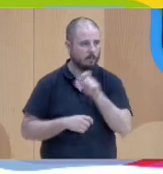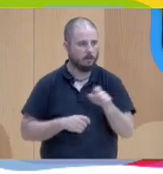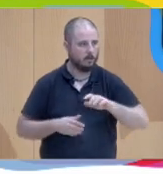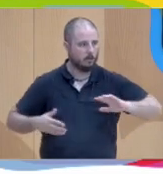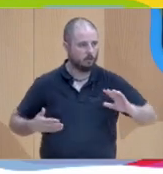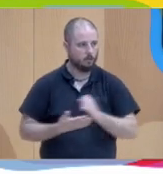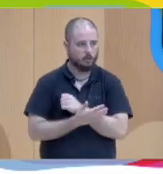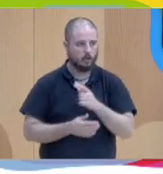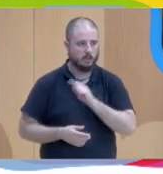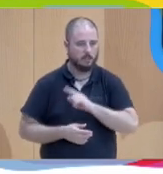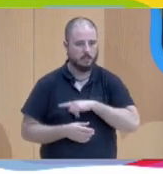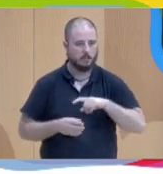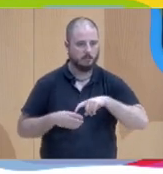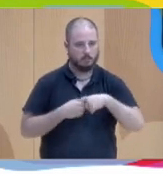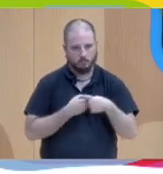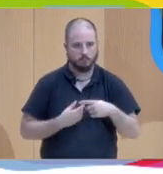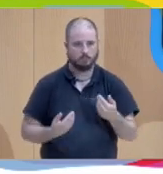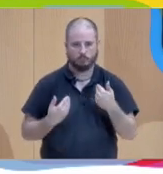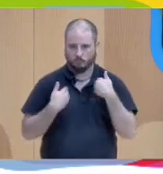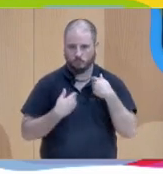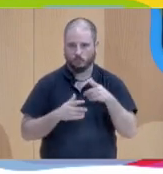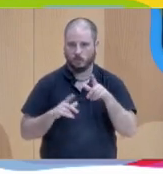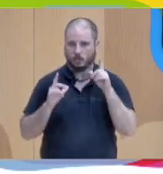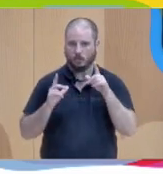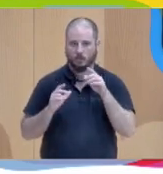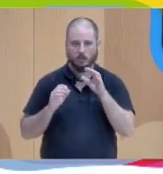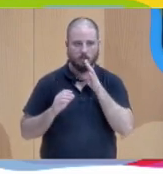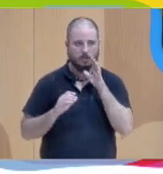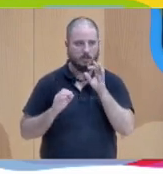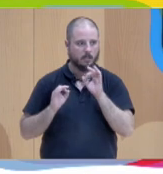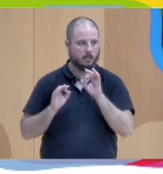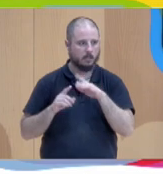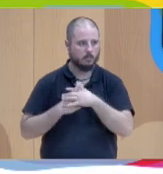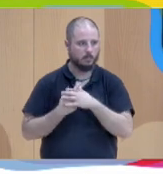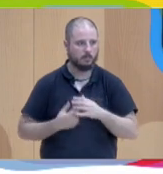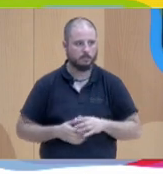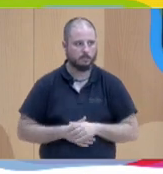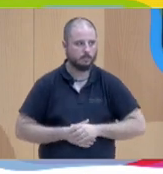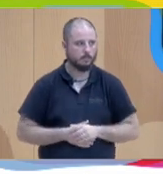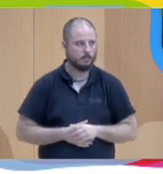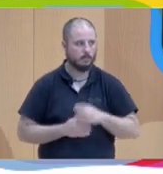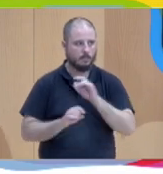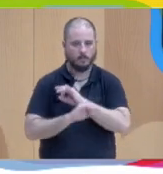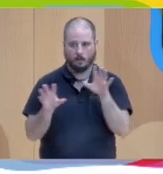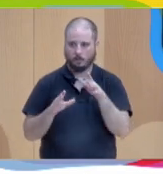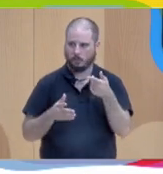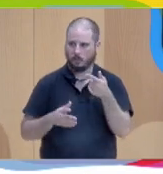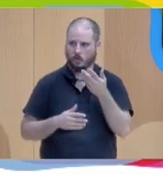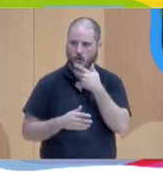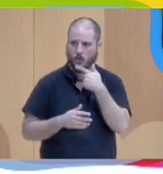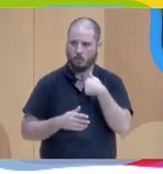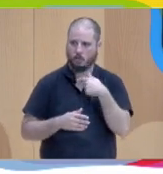responsables y protagonistas de esa situación y por supuesto que también afianza el conocimiento